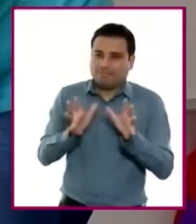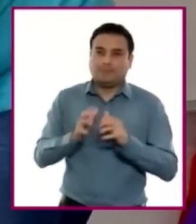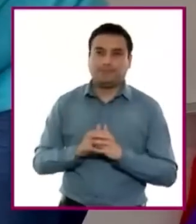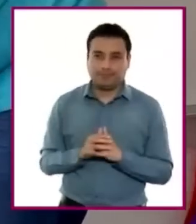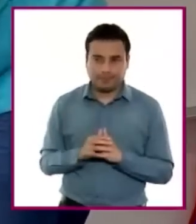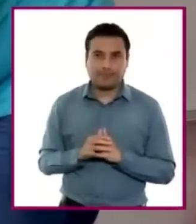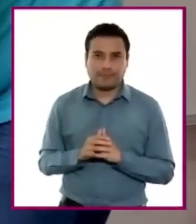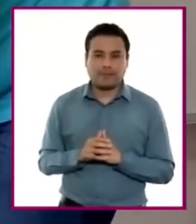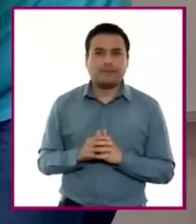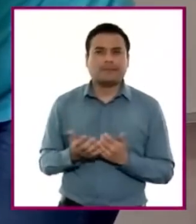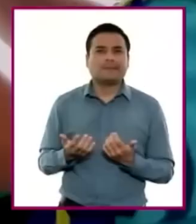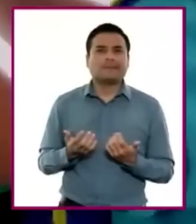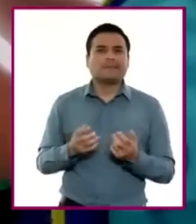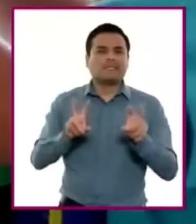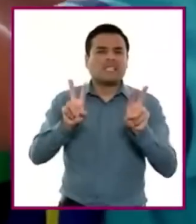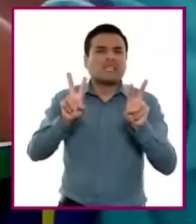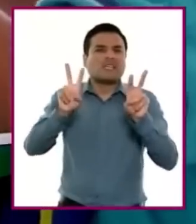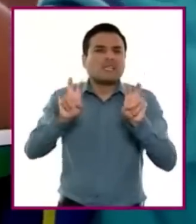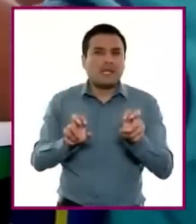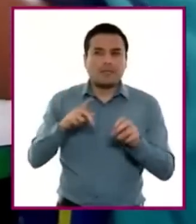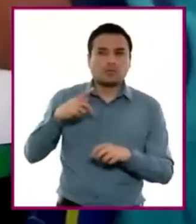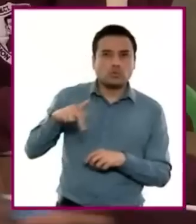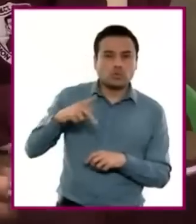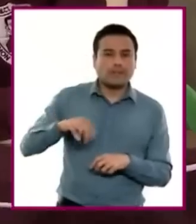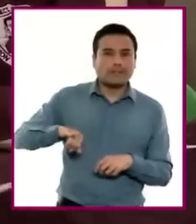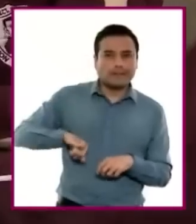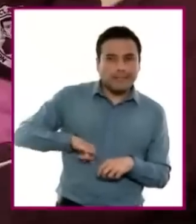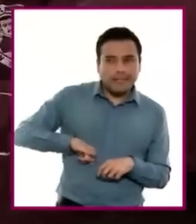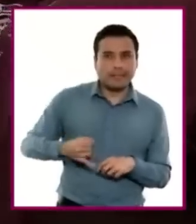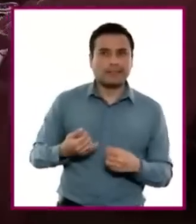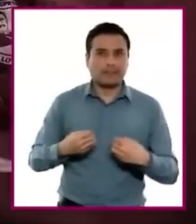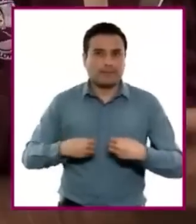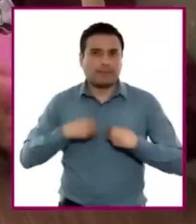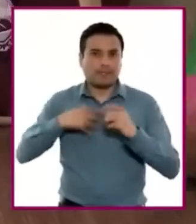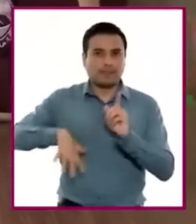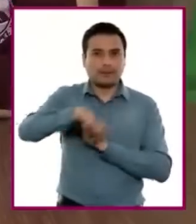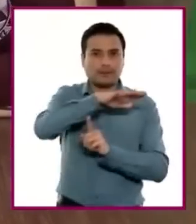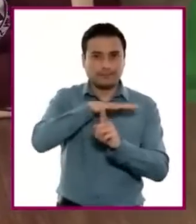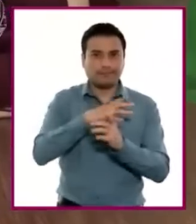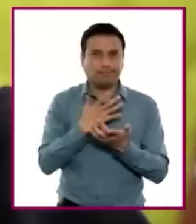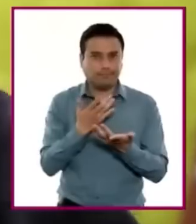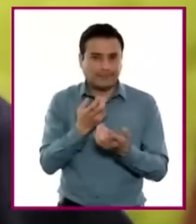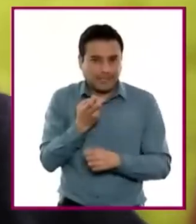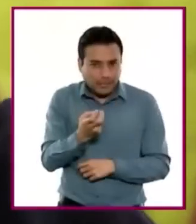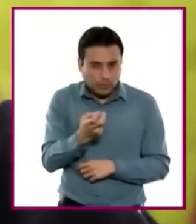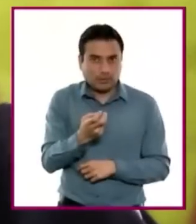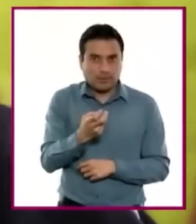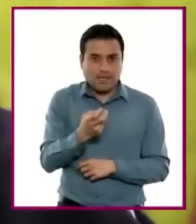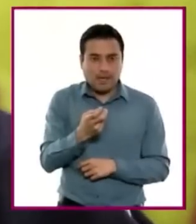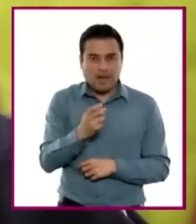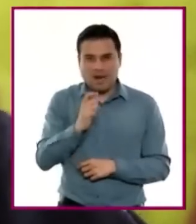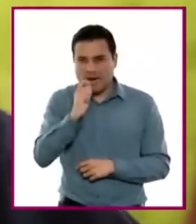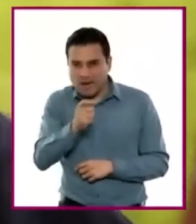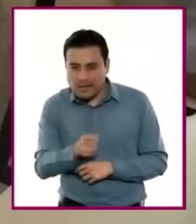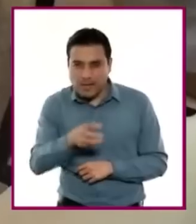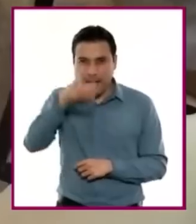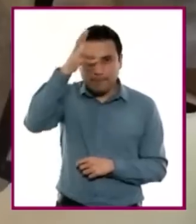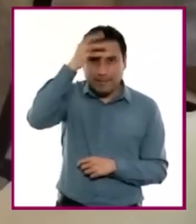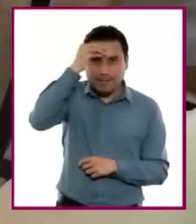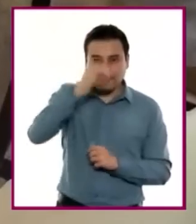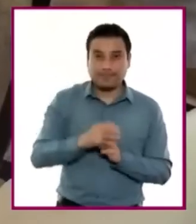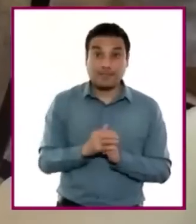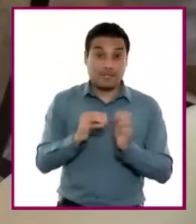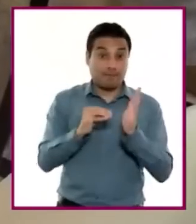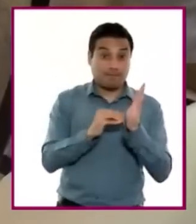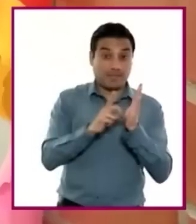relacionen con sus vivencias e intereses para que comprendan estas nociones y conocimientos científicos y